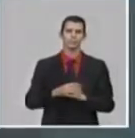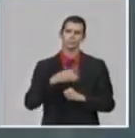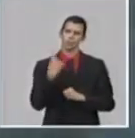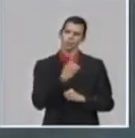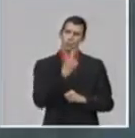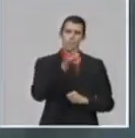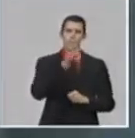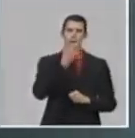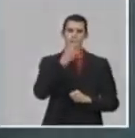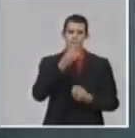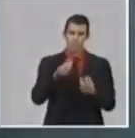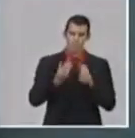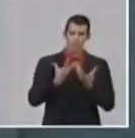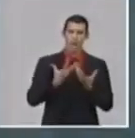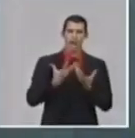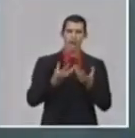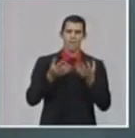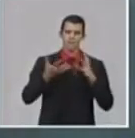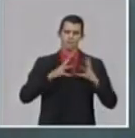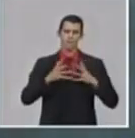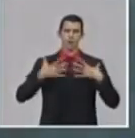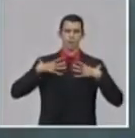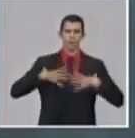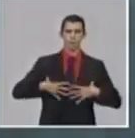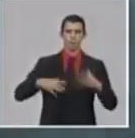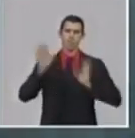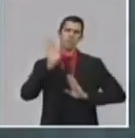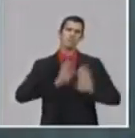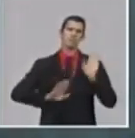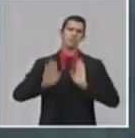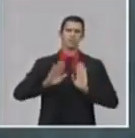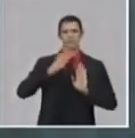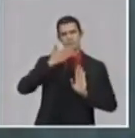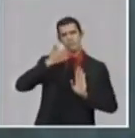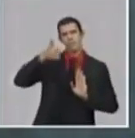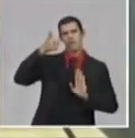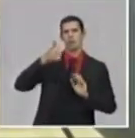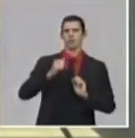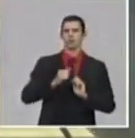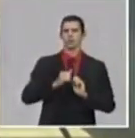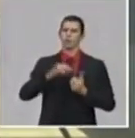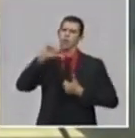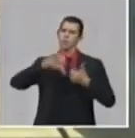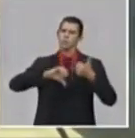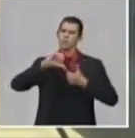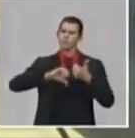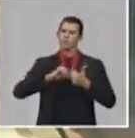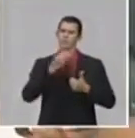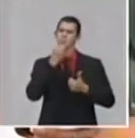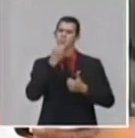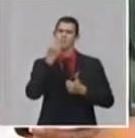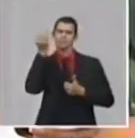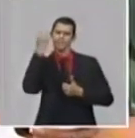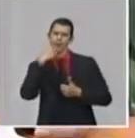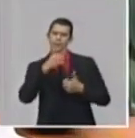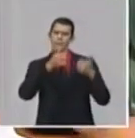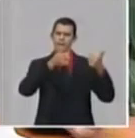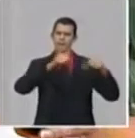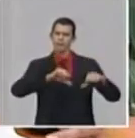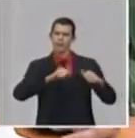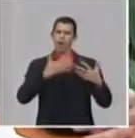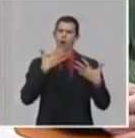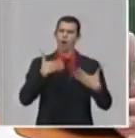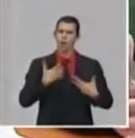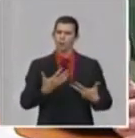innata y también de la de memoria, la adquirida. Y a partir de esa molécula se